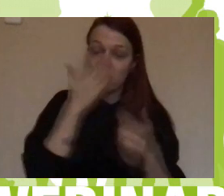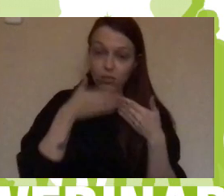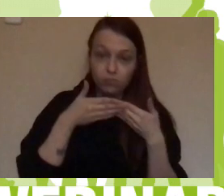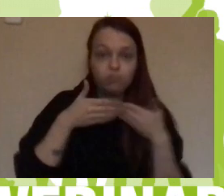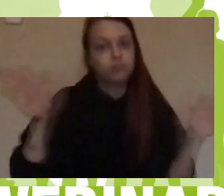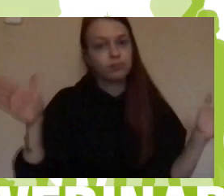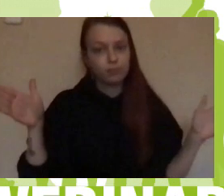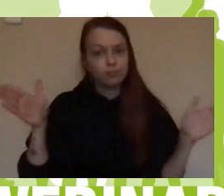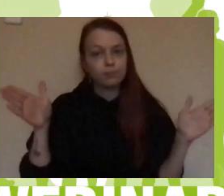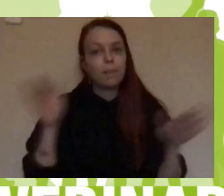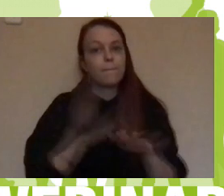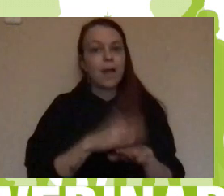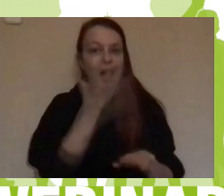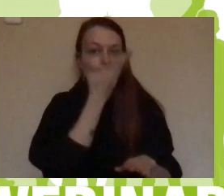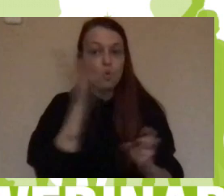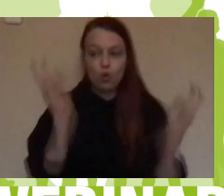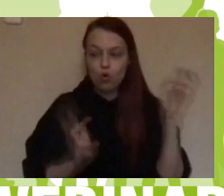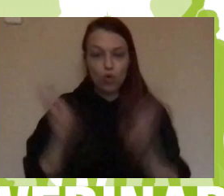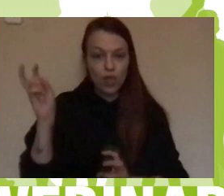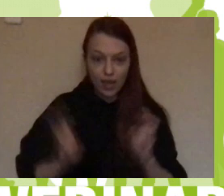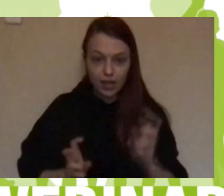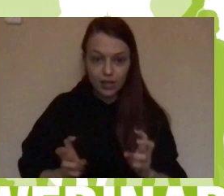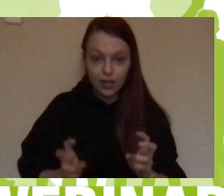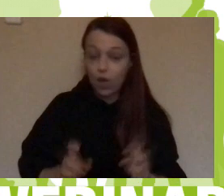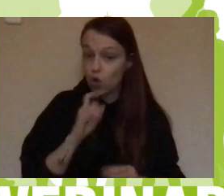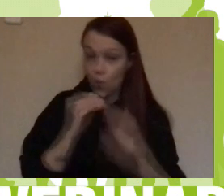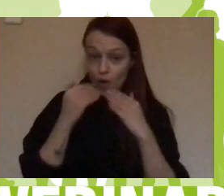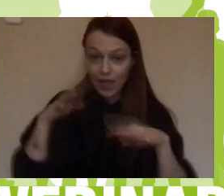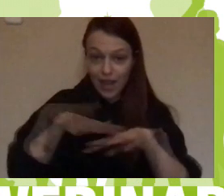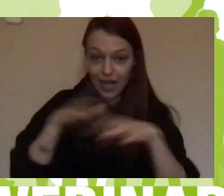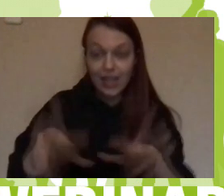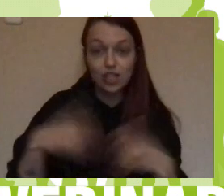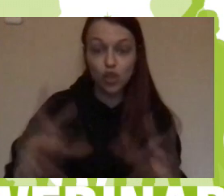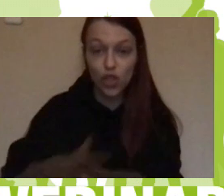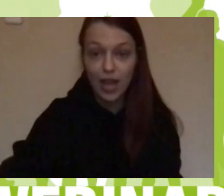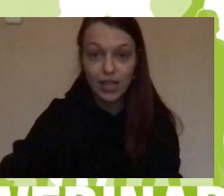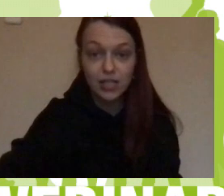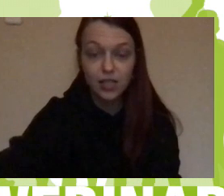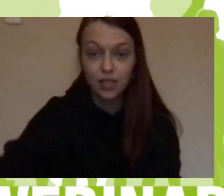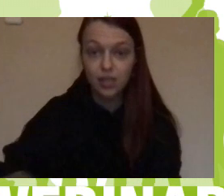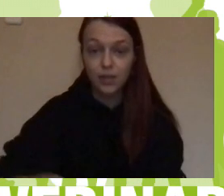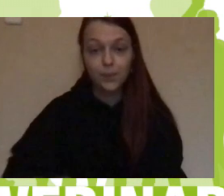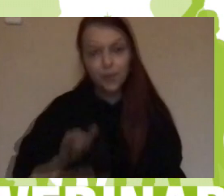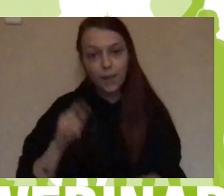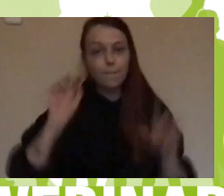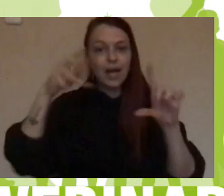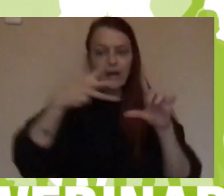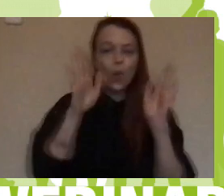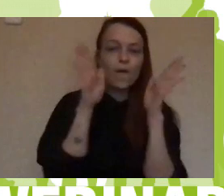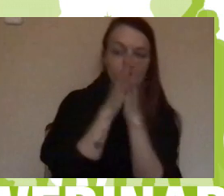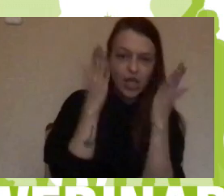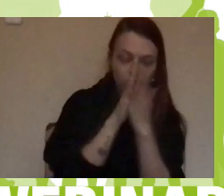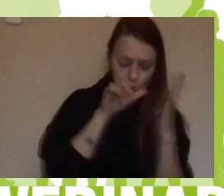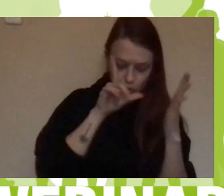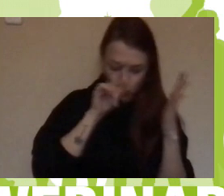conozcan, nuestro centro a través de las redes sociales, tenemos la página web, Facebook, Twitter,